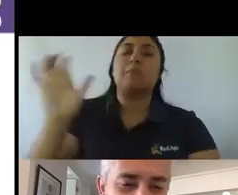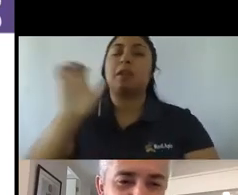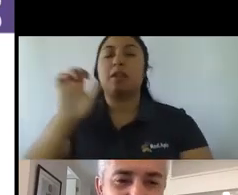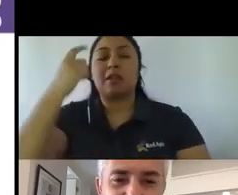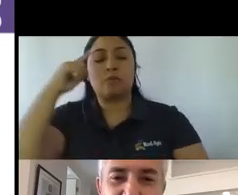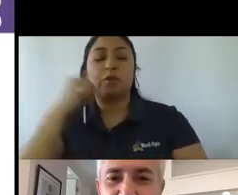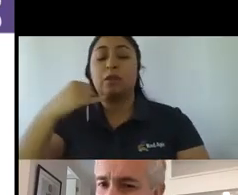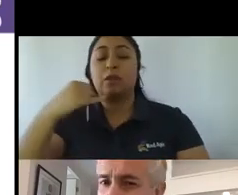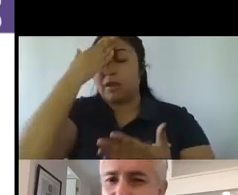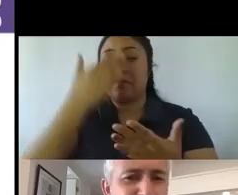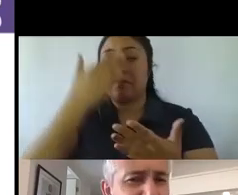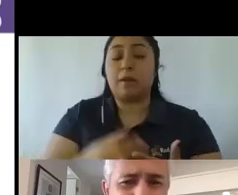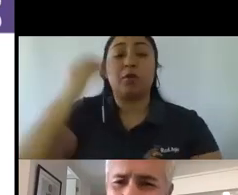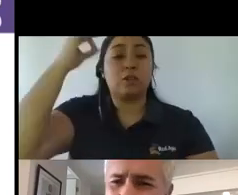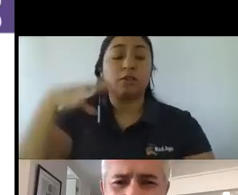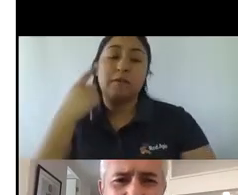y conocemos.